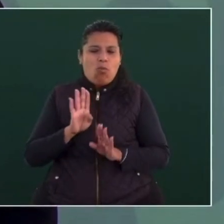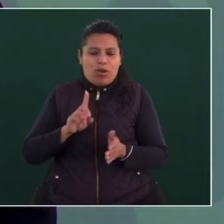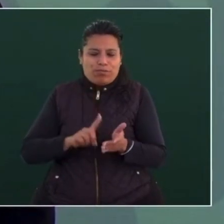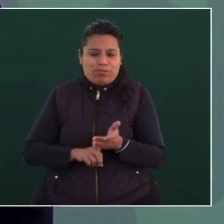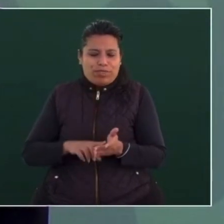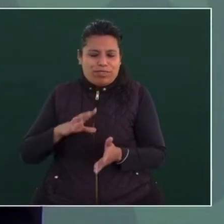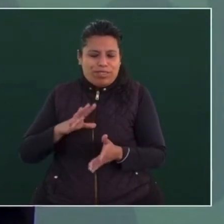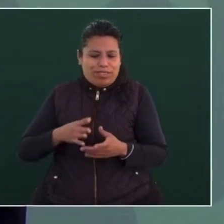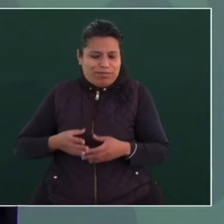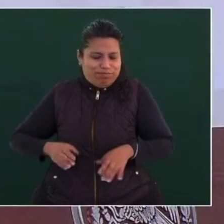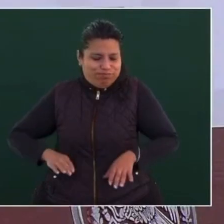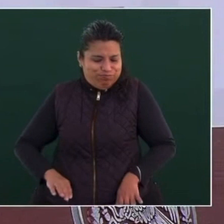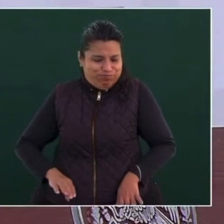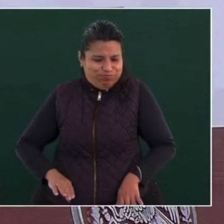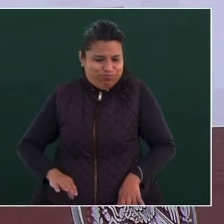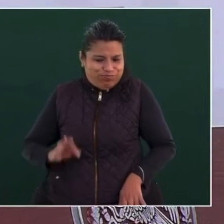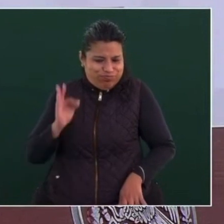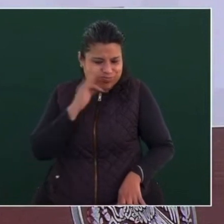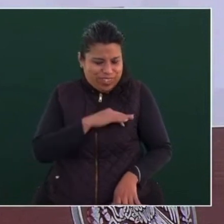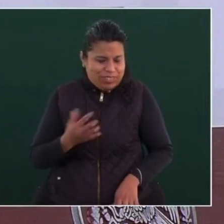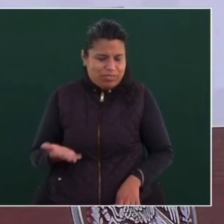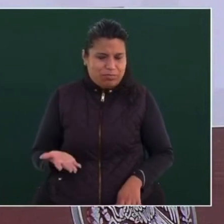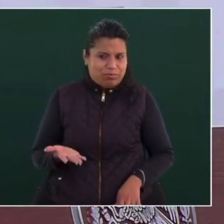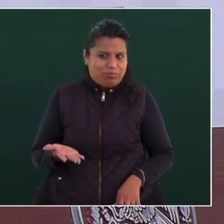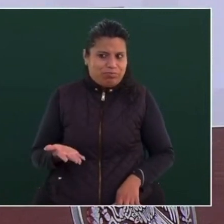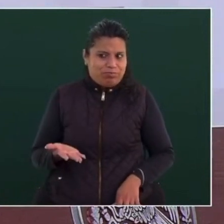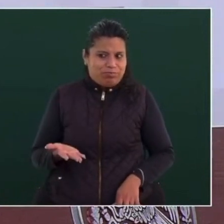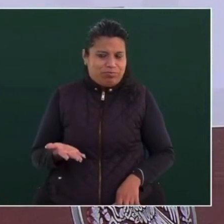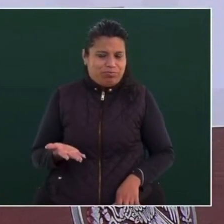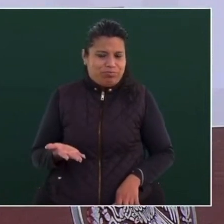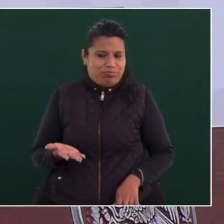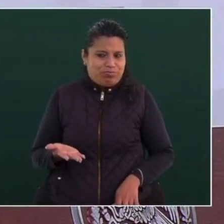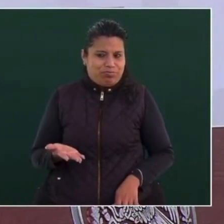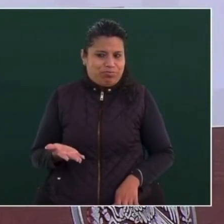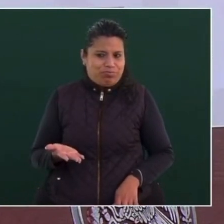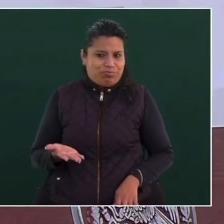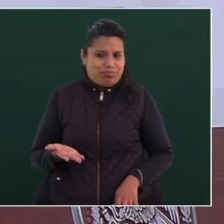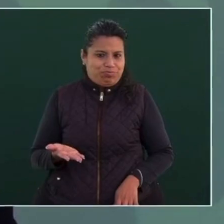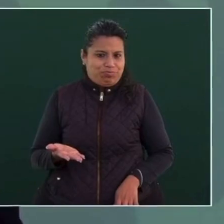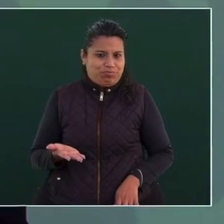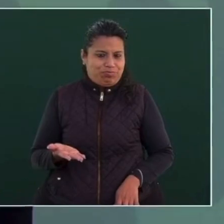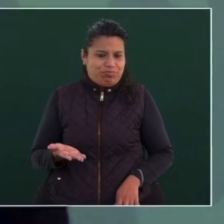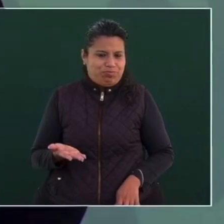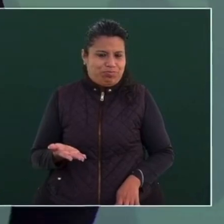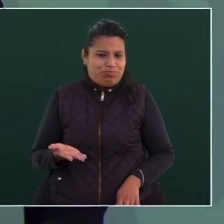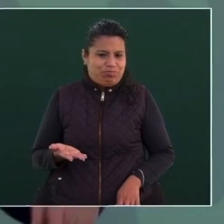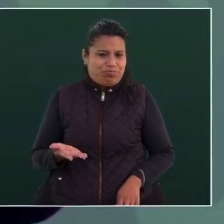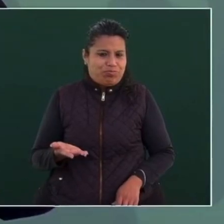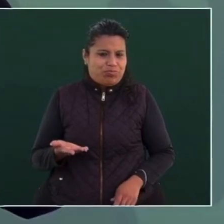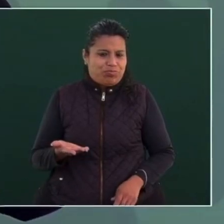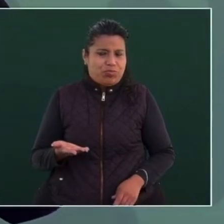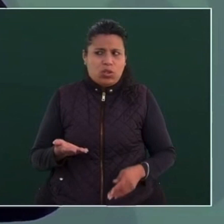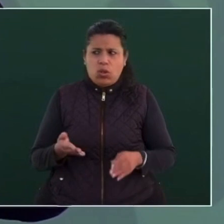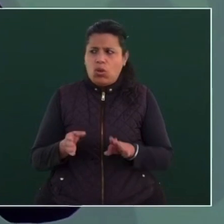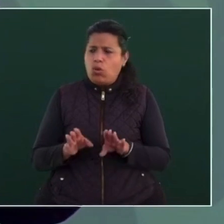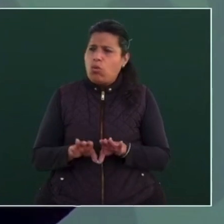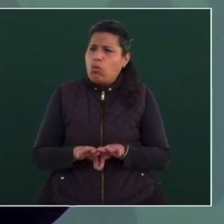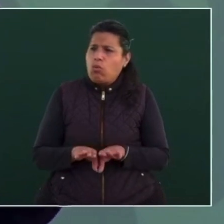conservadurismo es como sinónimo